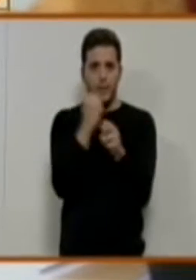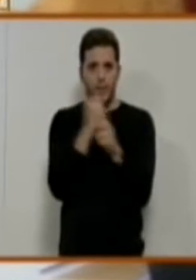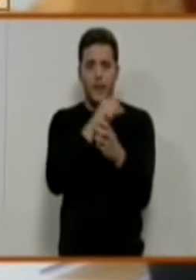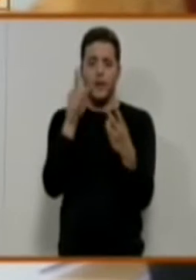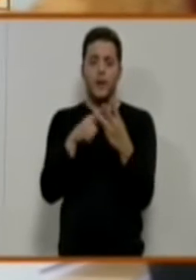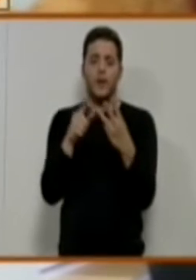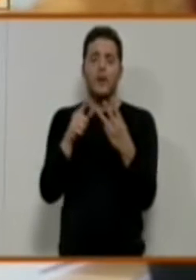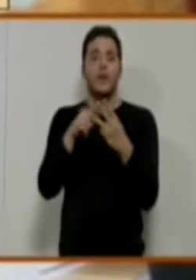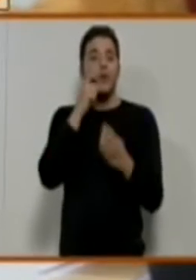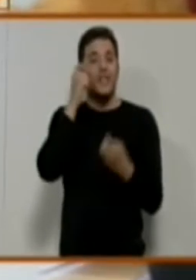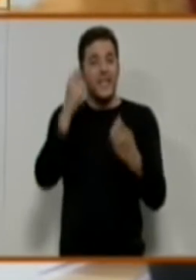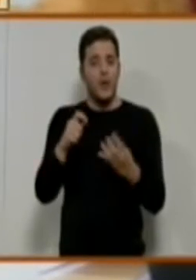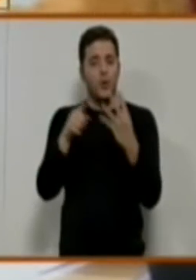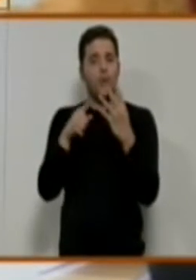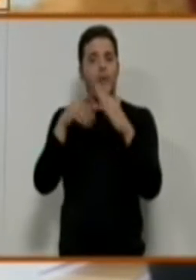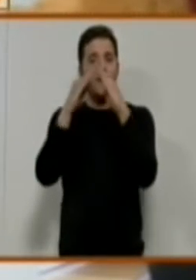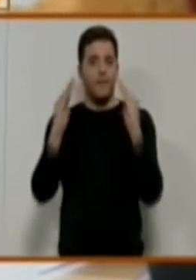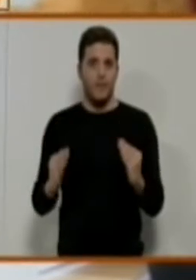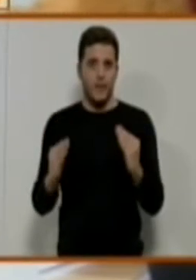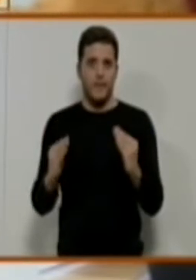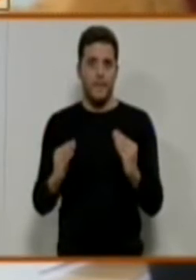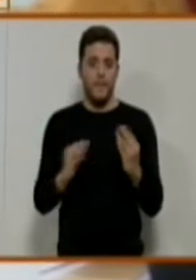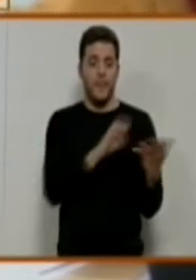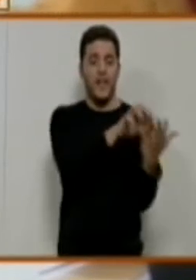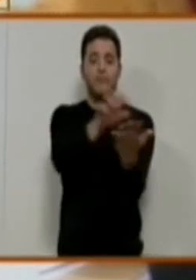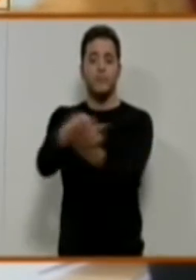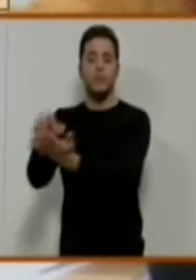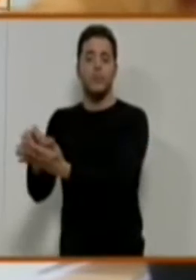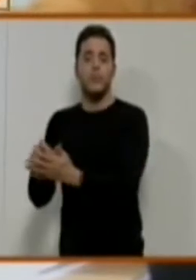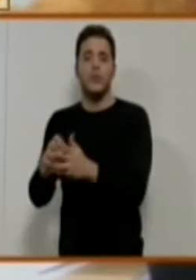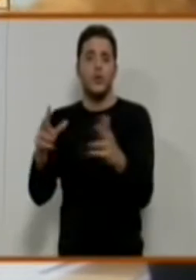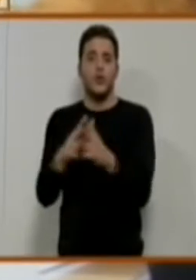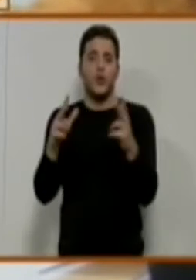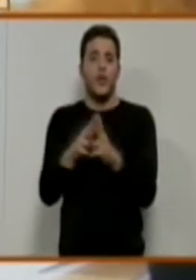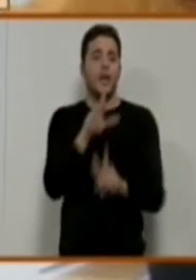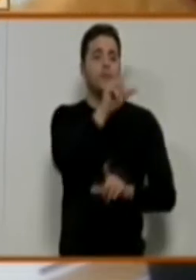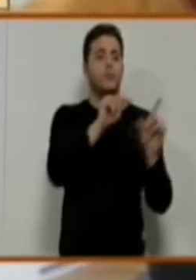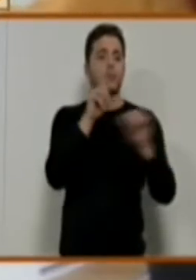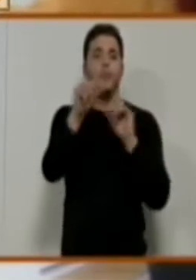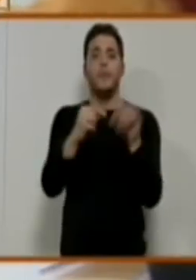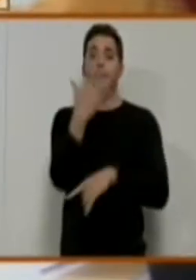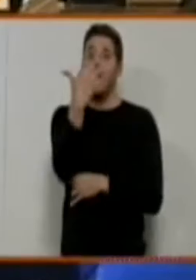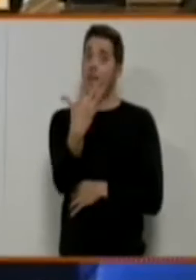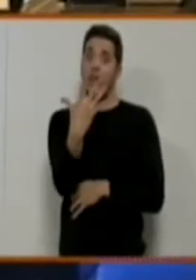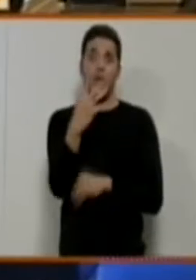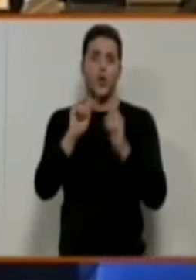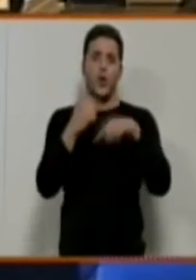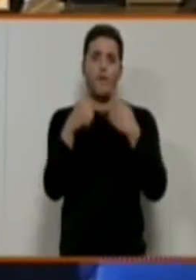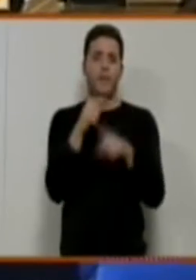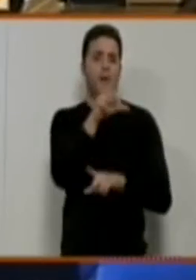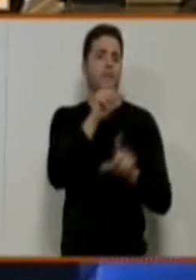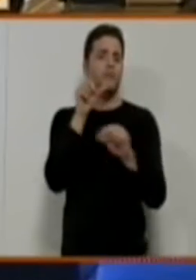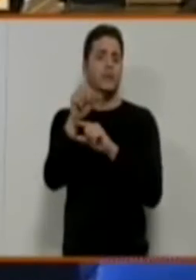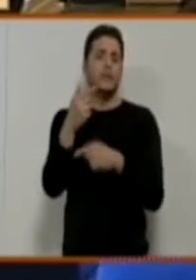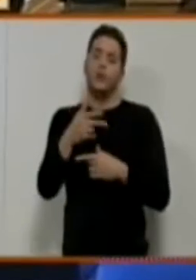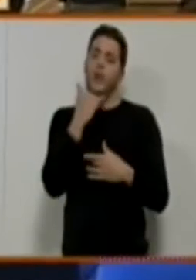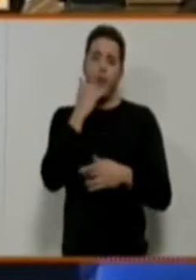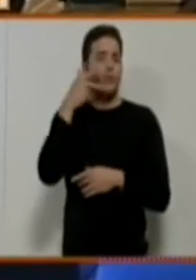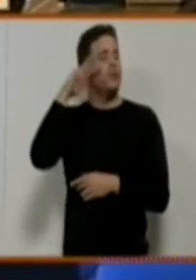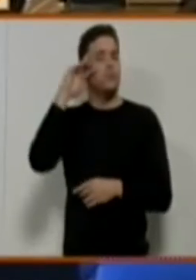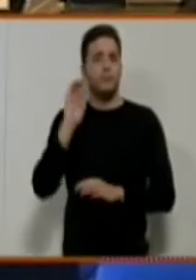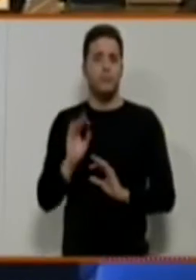y vivienda. Desde cada uno de los centros sociales se ha elegido a cinco familias. Es un proyecto experimental que iremos avanzando. Se ha elegido a cinco